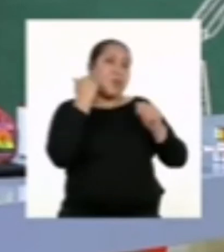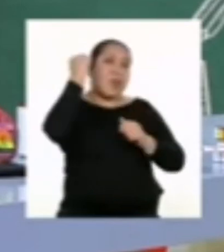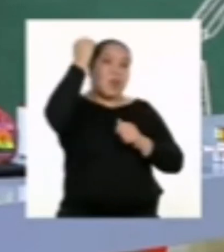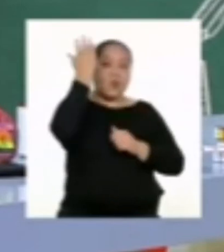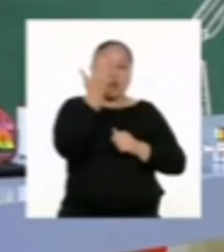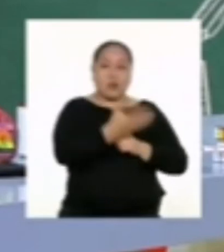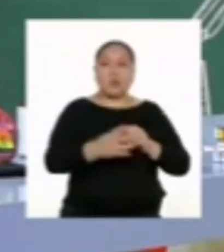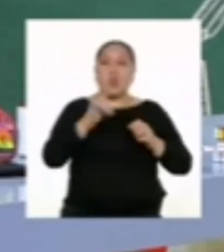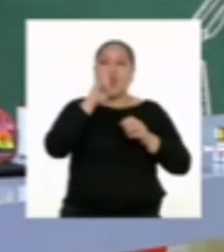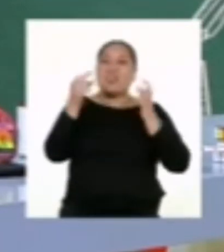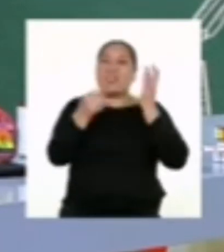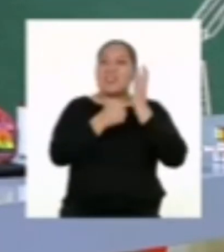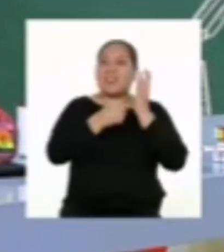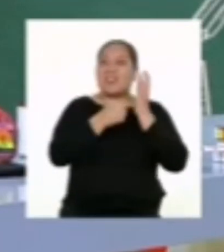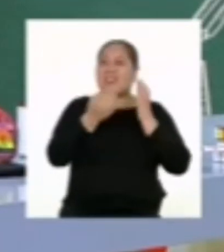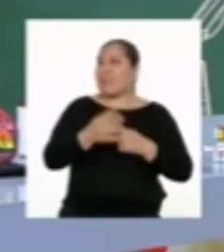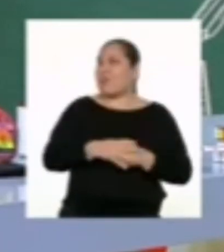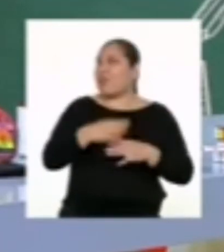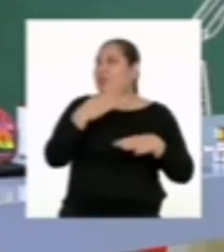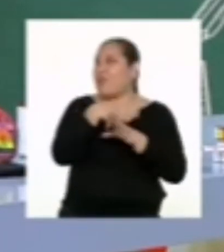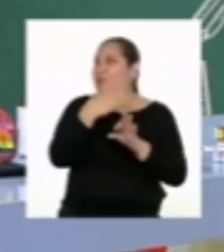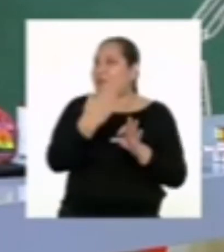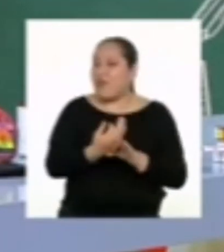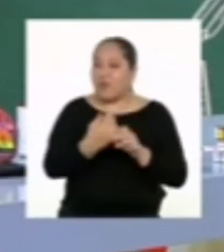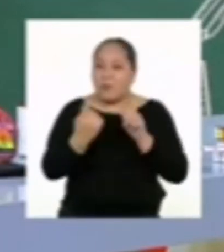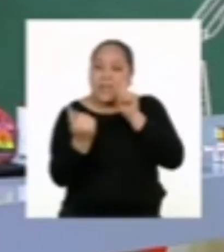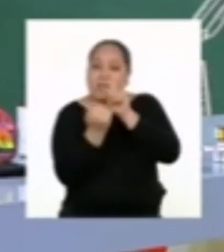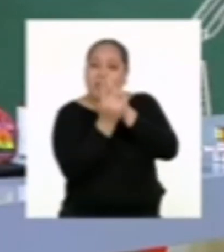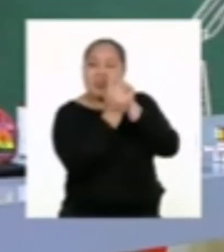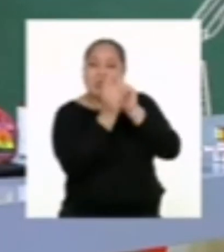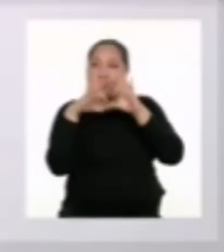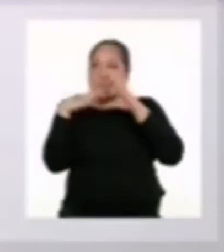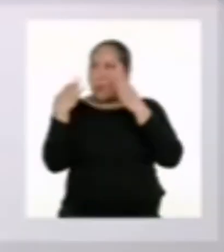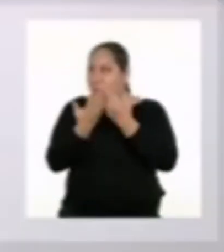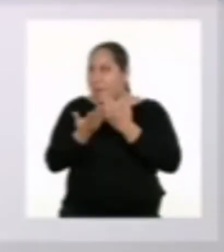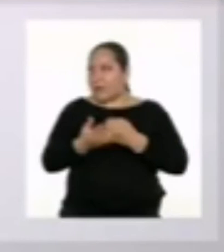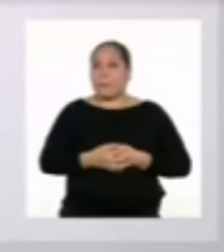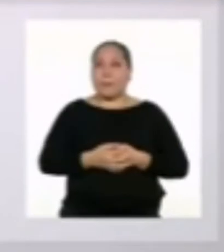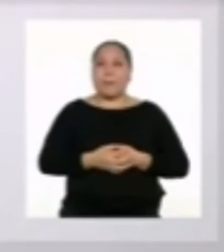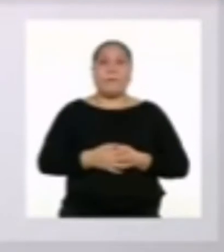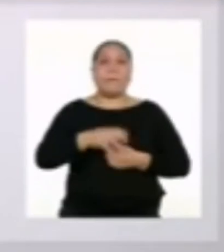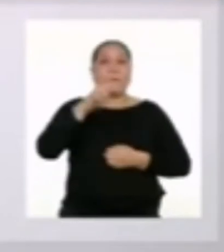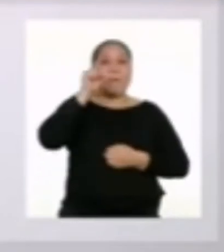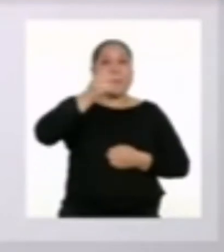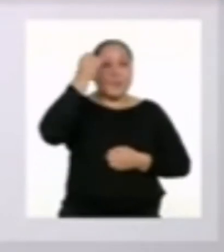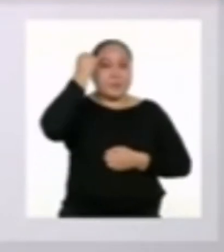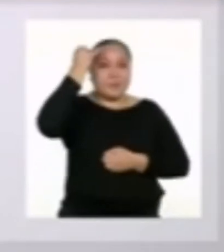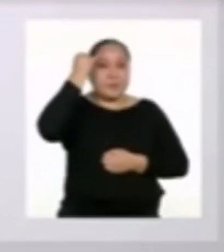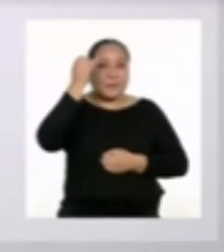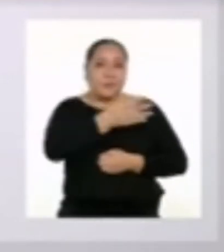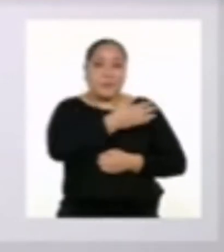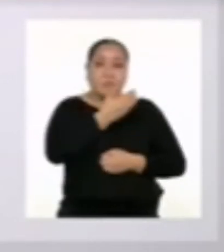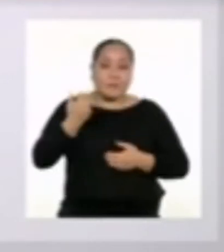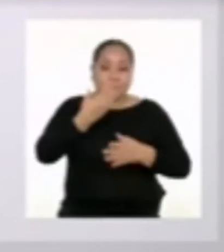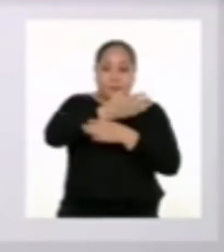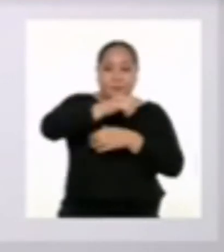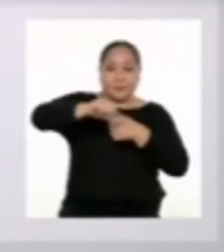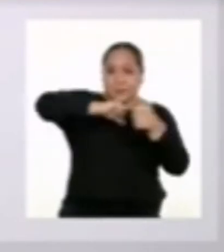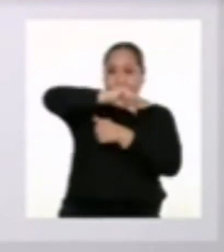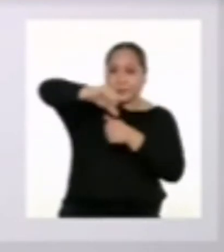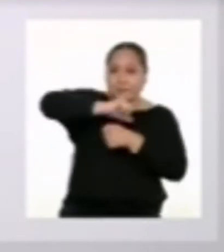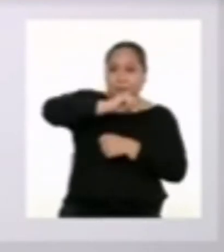mayores a utilizar la tecnología como una forma en acercarnos más como familia. Las iniciativas por mejorar la